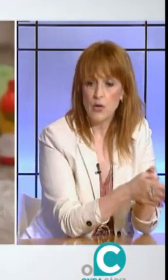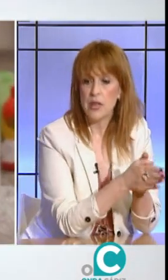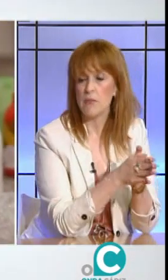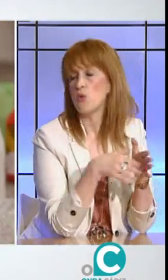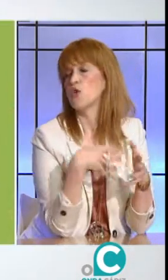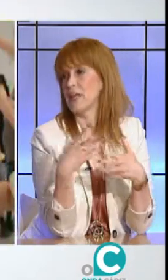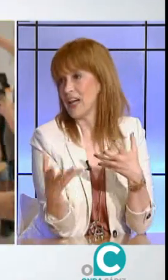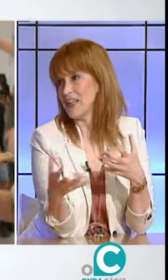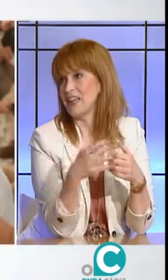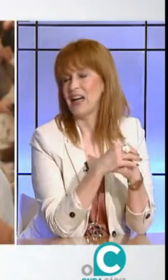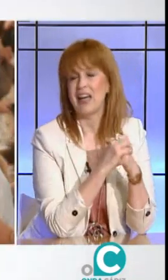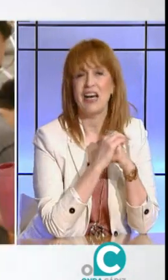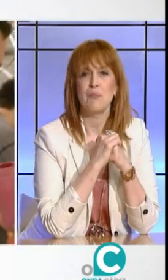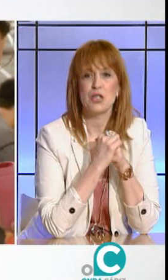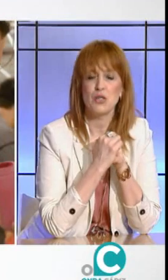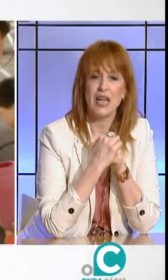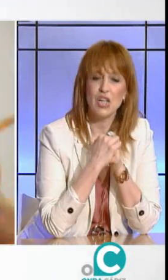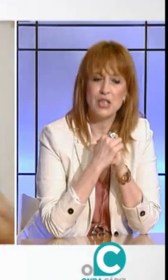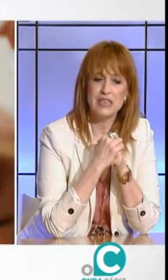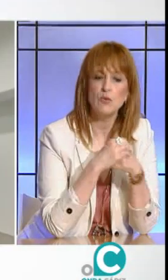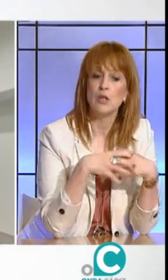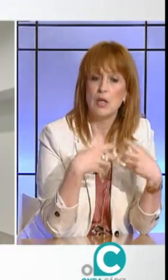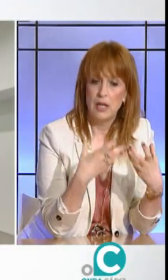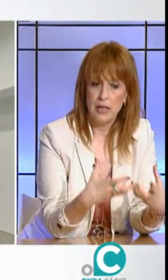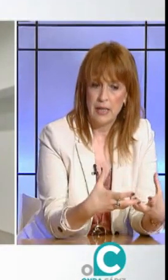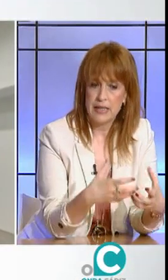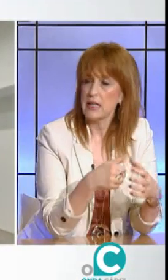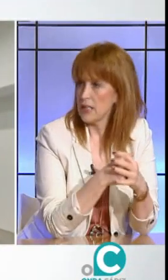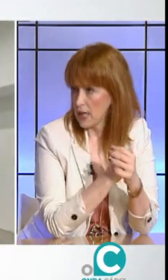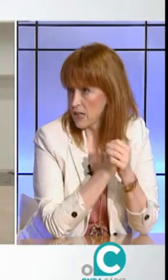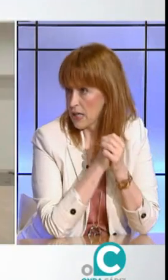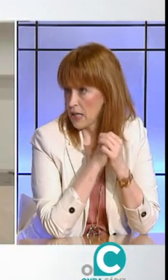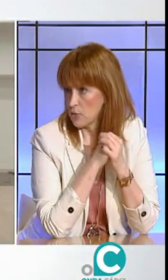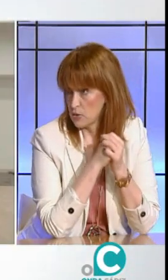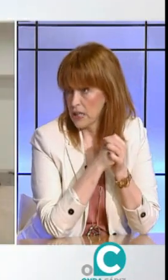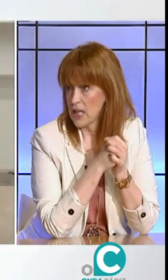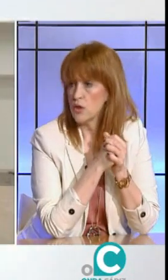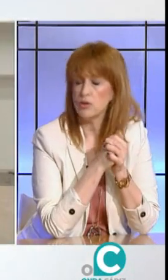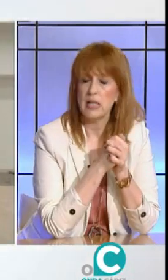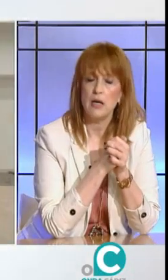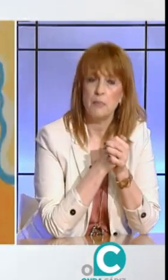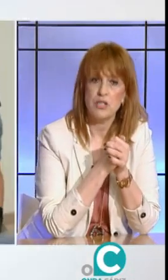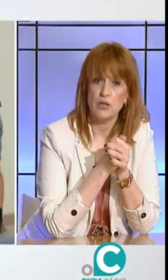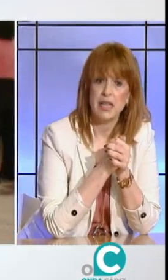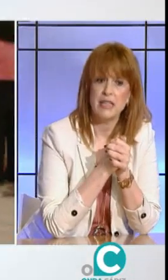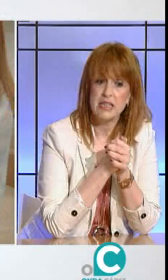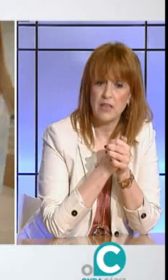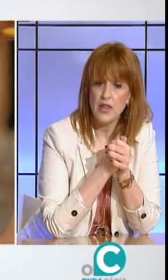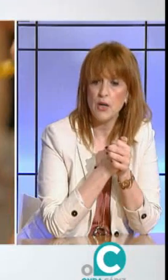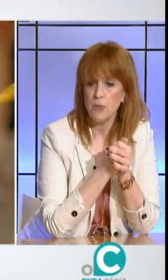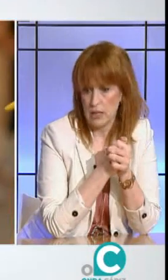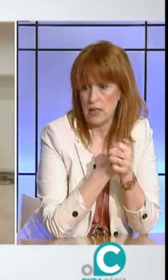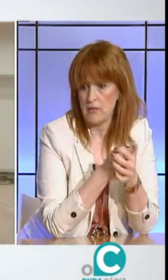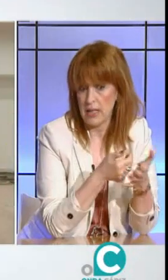año pasado hicimos un homenaje a las personas del colectivo que se dedicaban al voluntariado y al personal de